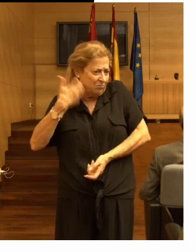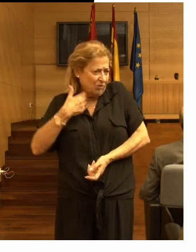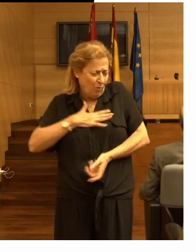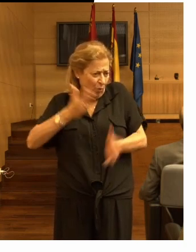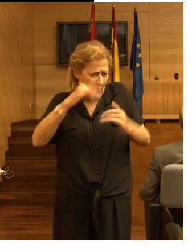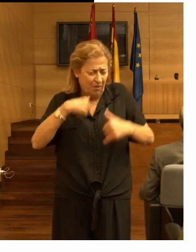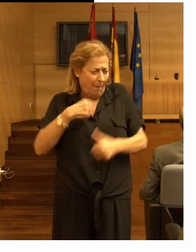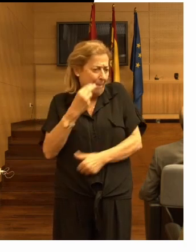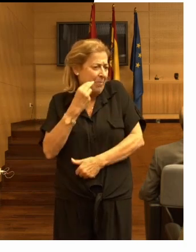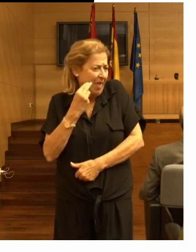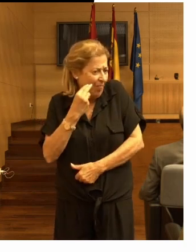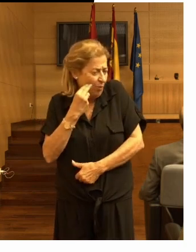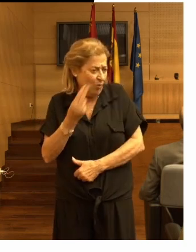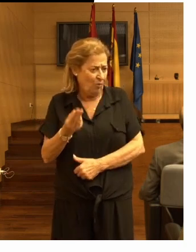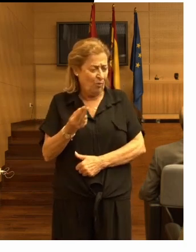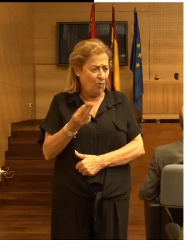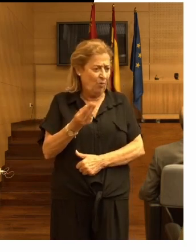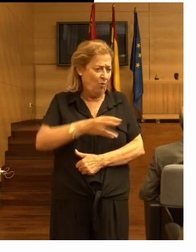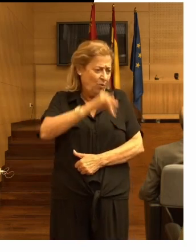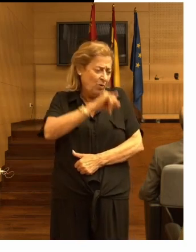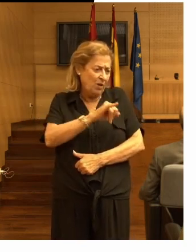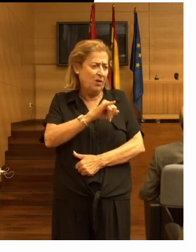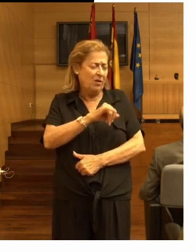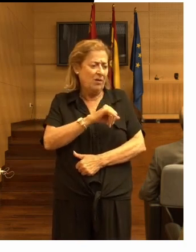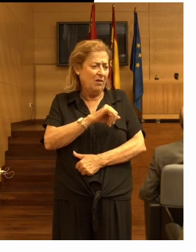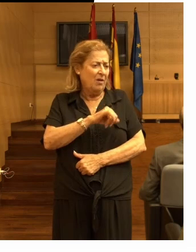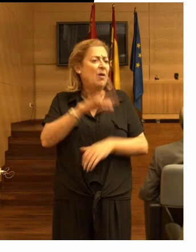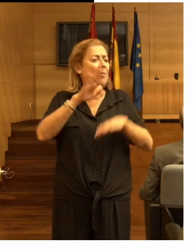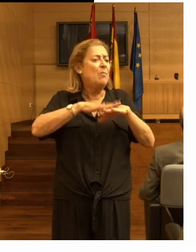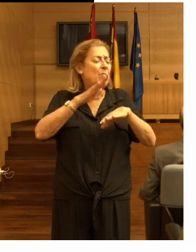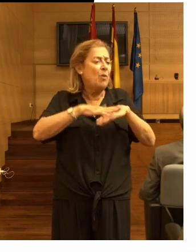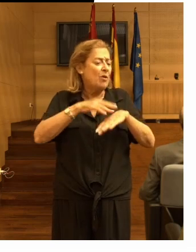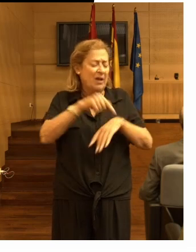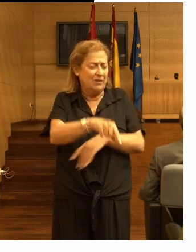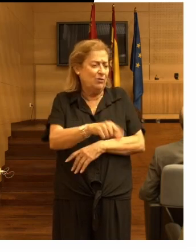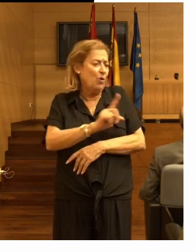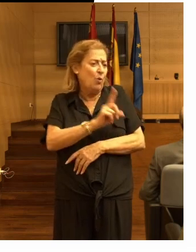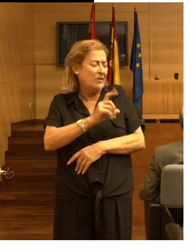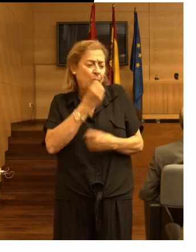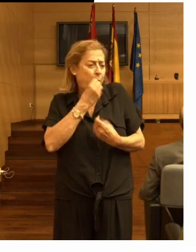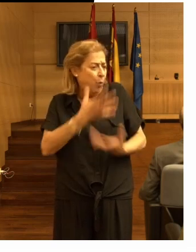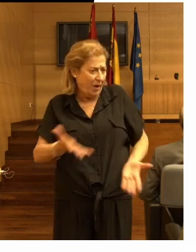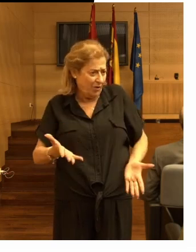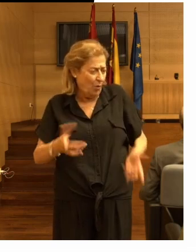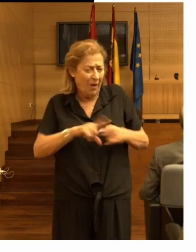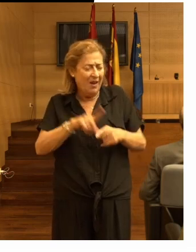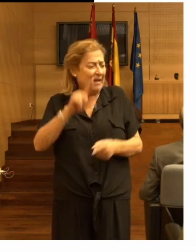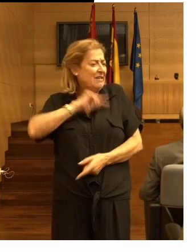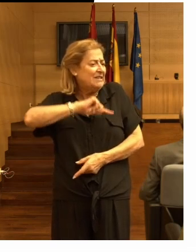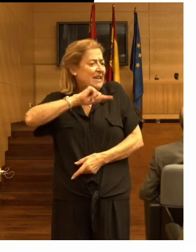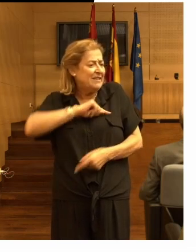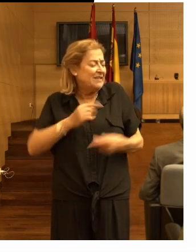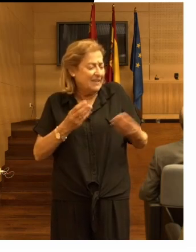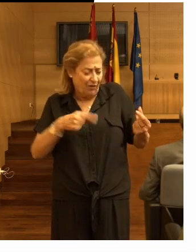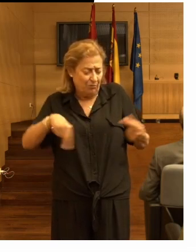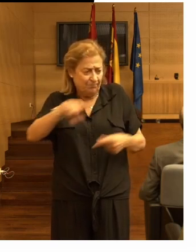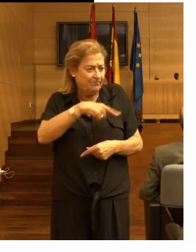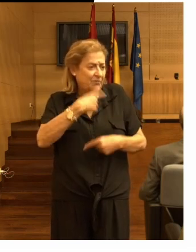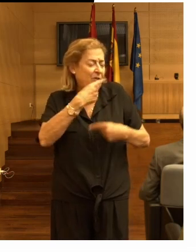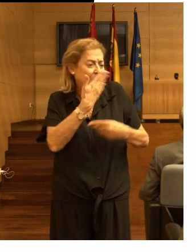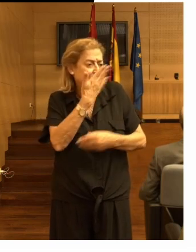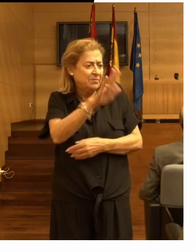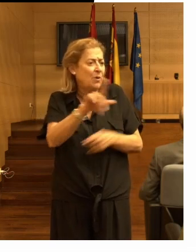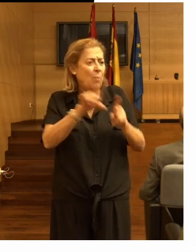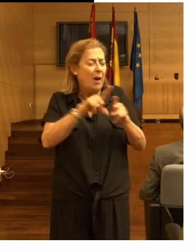miedo y es porque esto no es nada bueno les da la sensación y así lo decían de